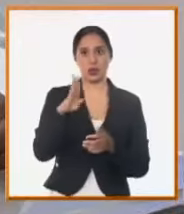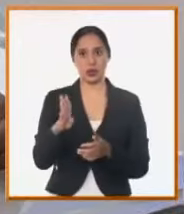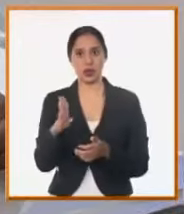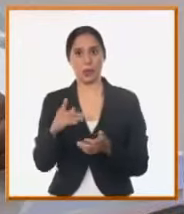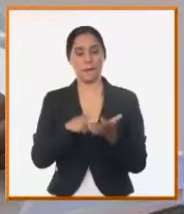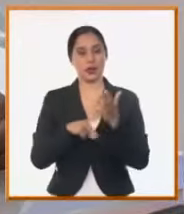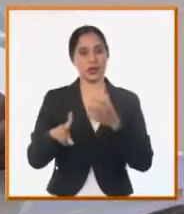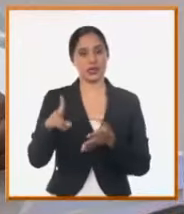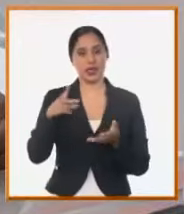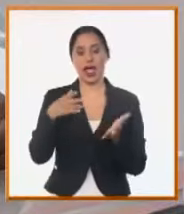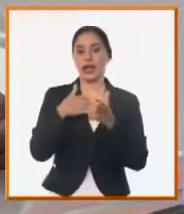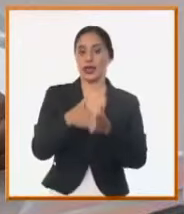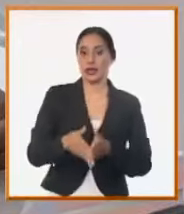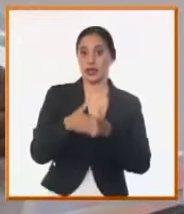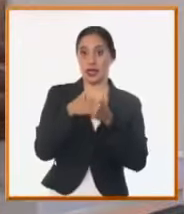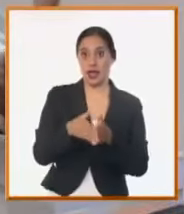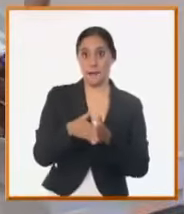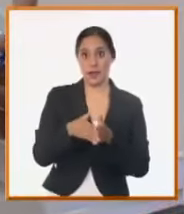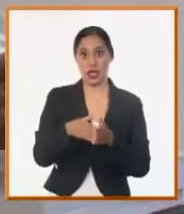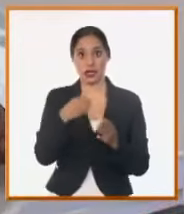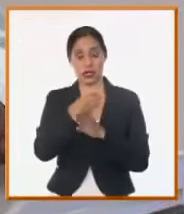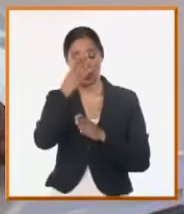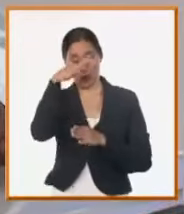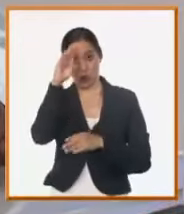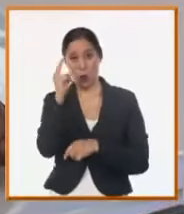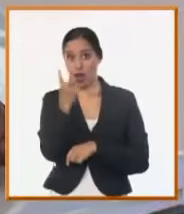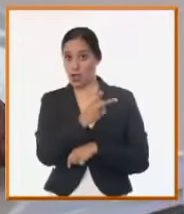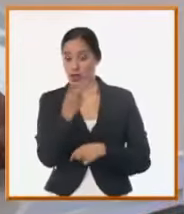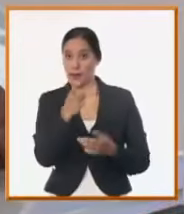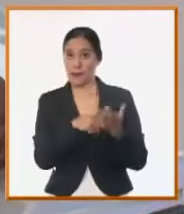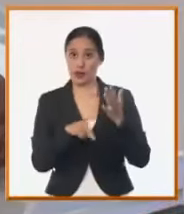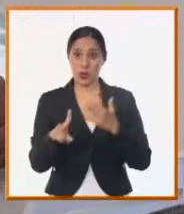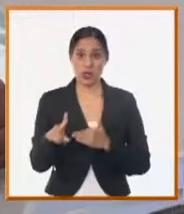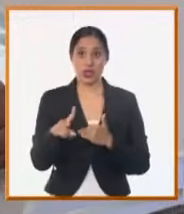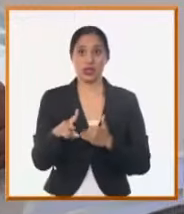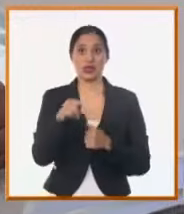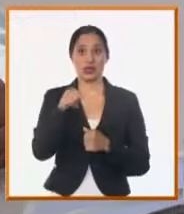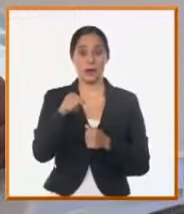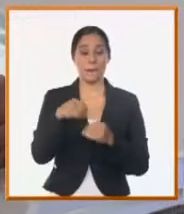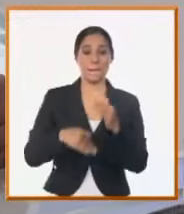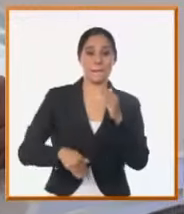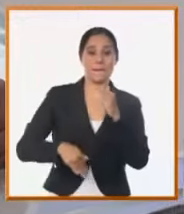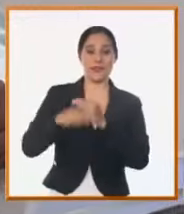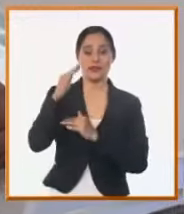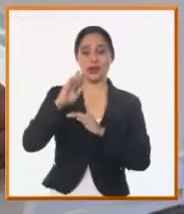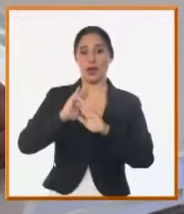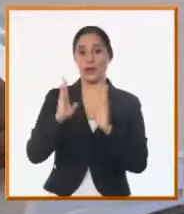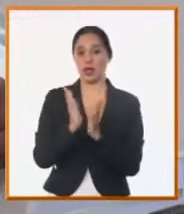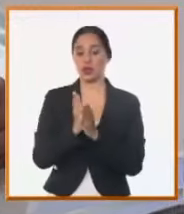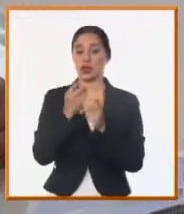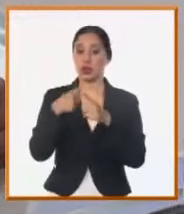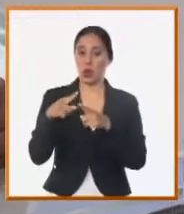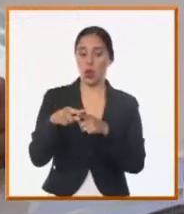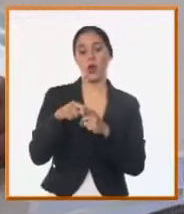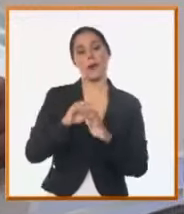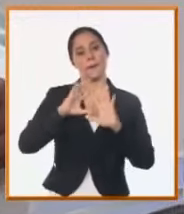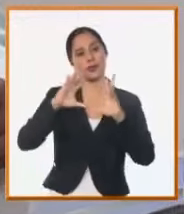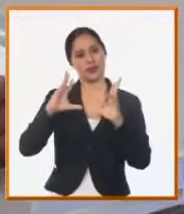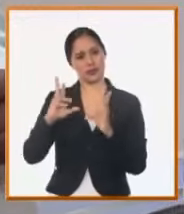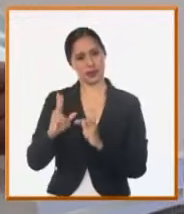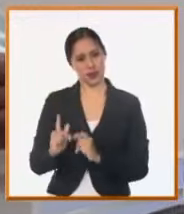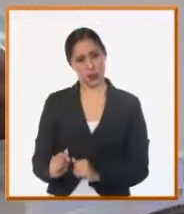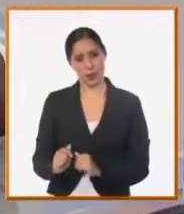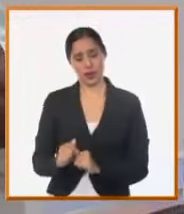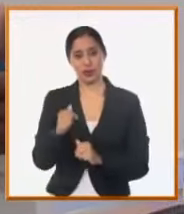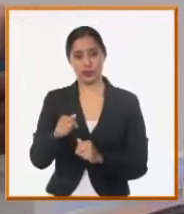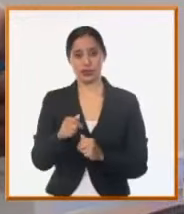Santiago de Cuba en el caso de La Habana y Santiago de Cuba pues son las provincias también que más que más redes tiene por lo tanto es el mayor número de salieros también que se